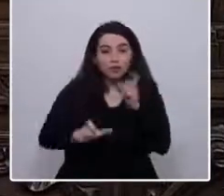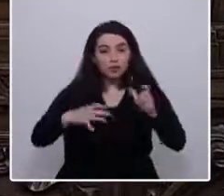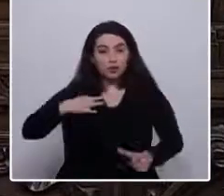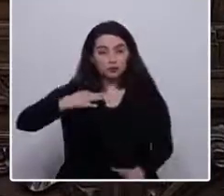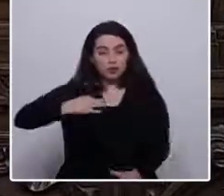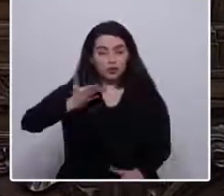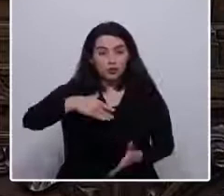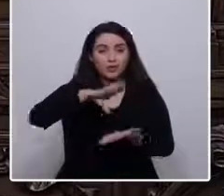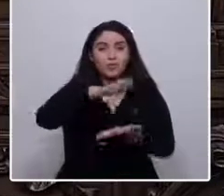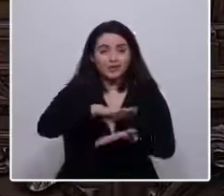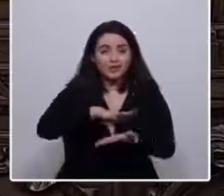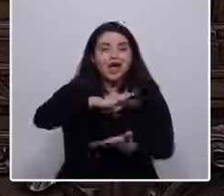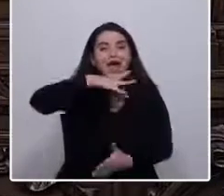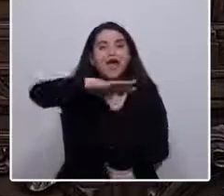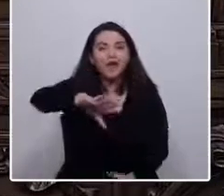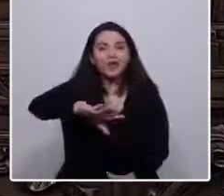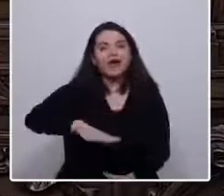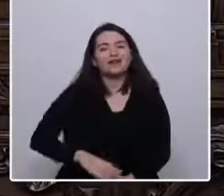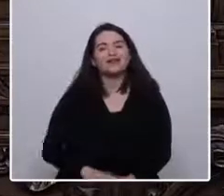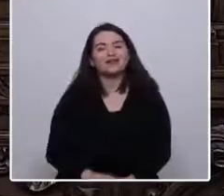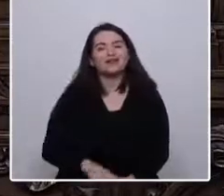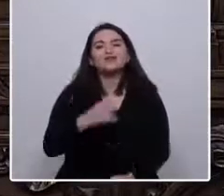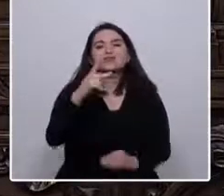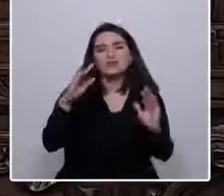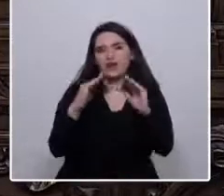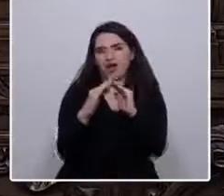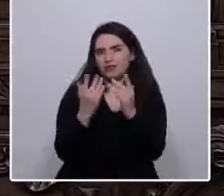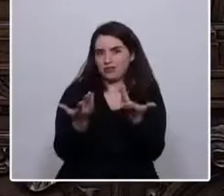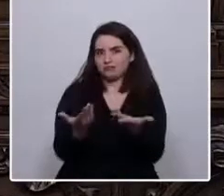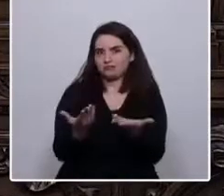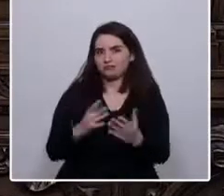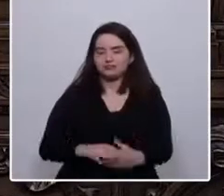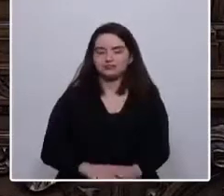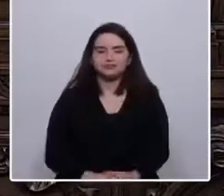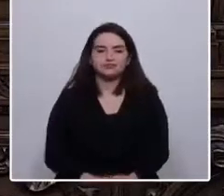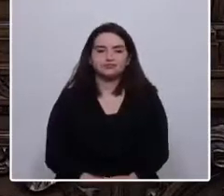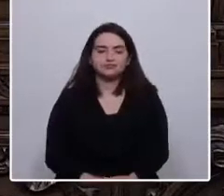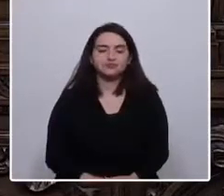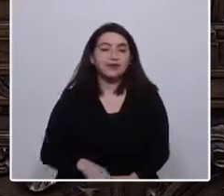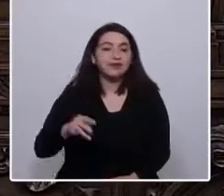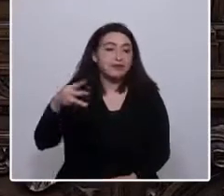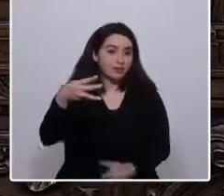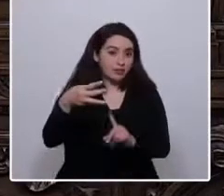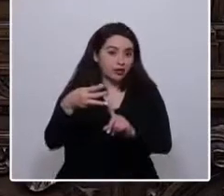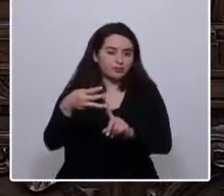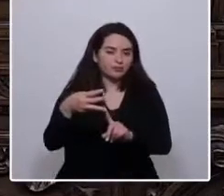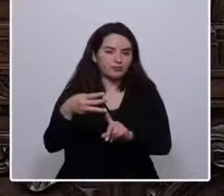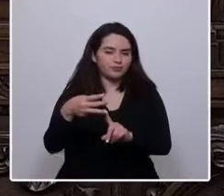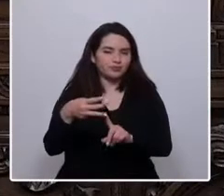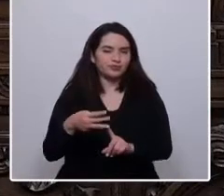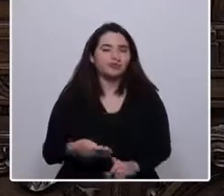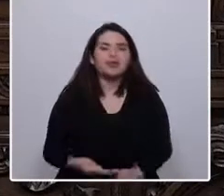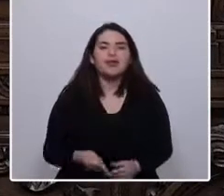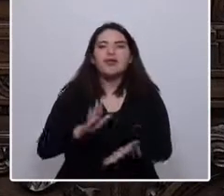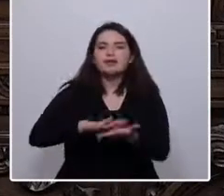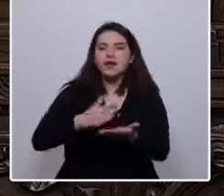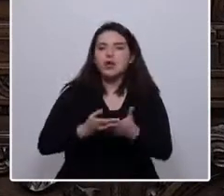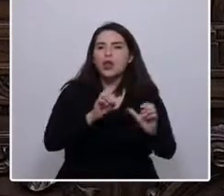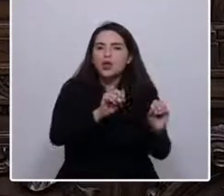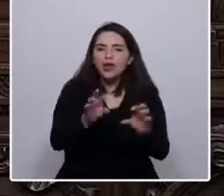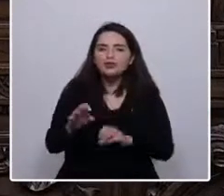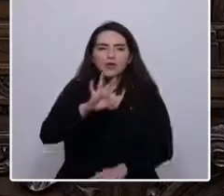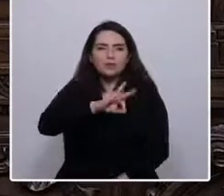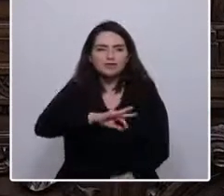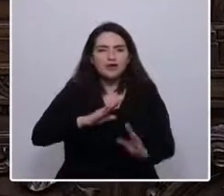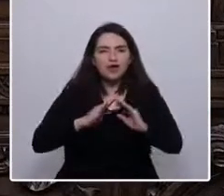debe tener agua potable suficiente en sus casas. Tercero, asegurar buena salud, educación, pensiones y